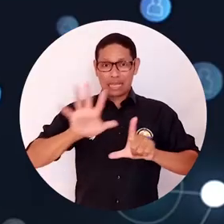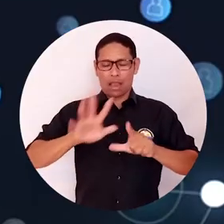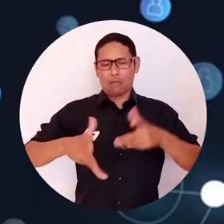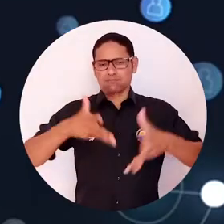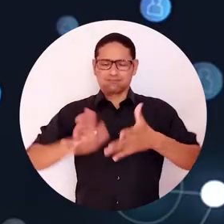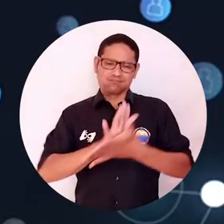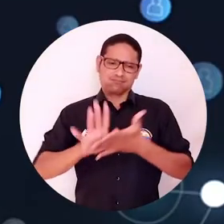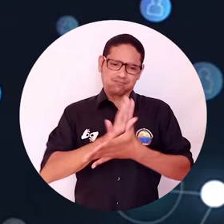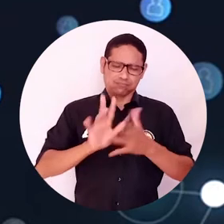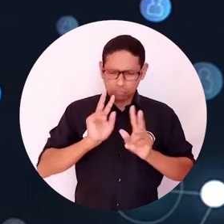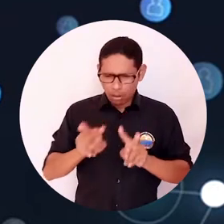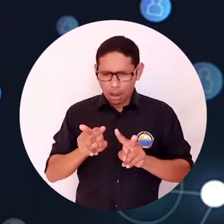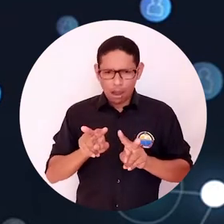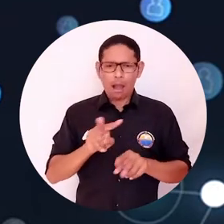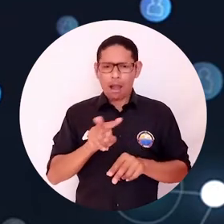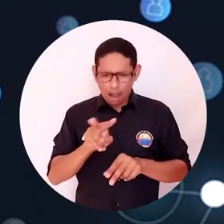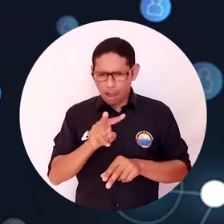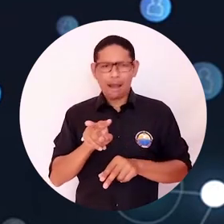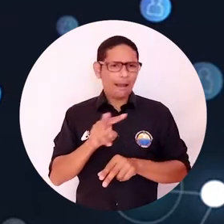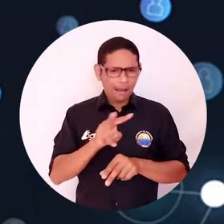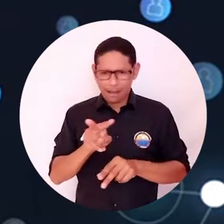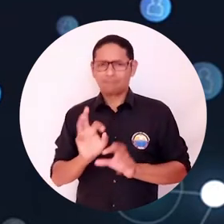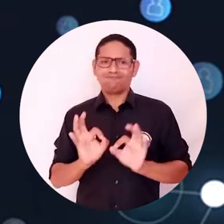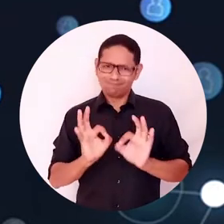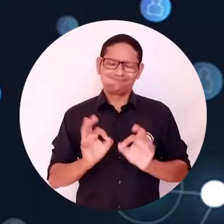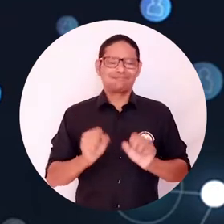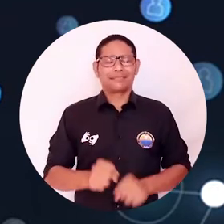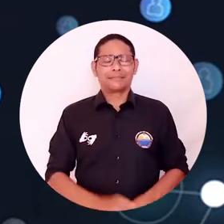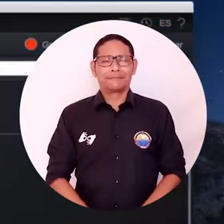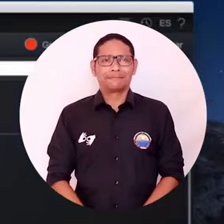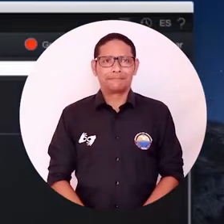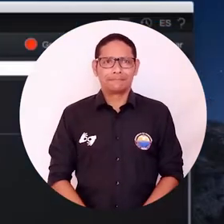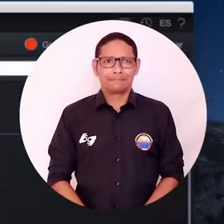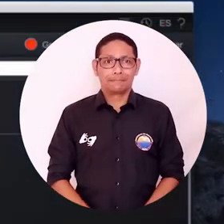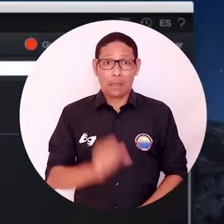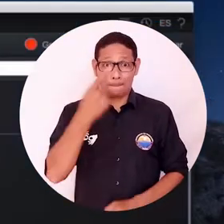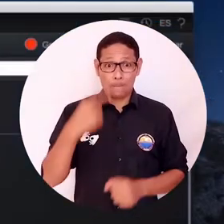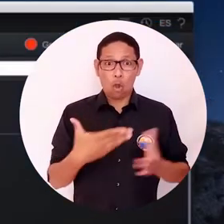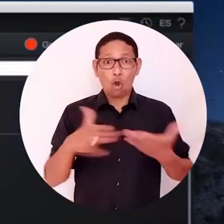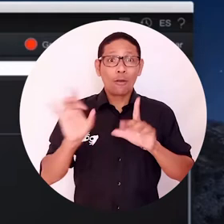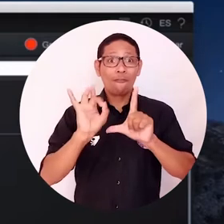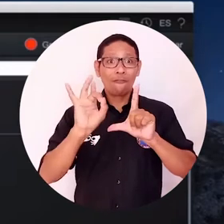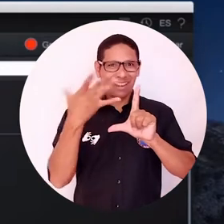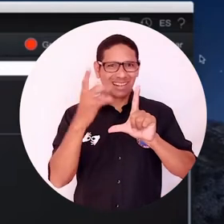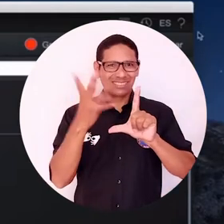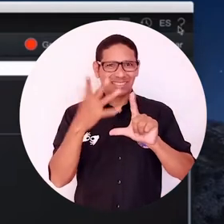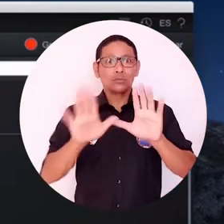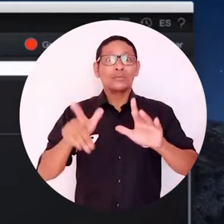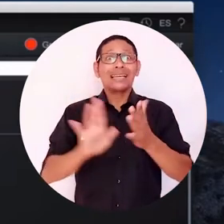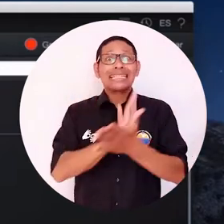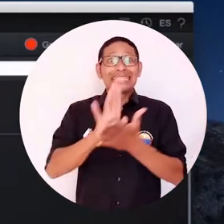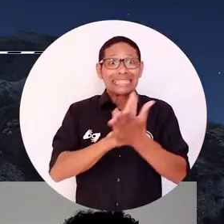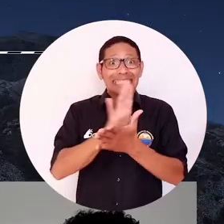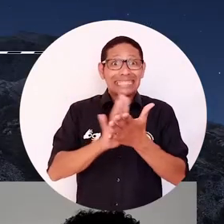inclusión va a poder visualizar el video con el foco en el lenguaje de señas. El primer curso virtual con opción en lengua de